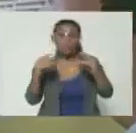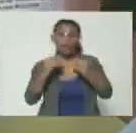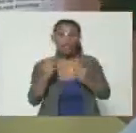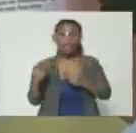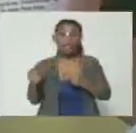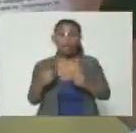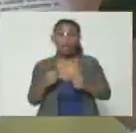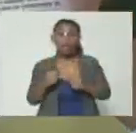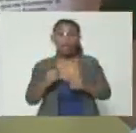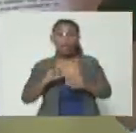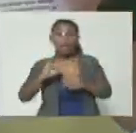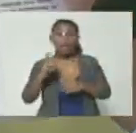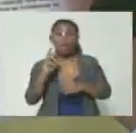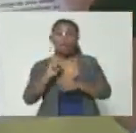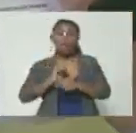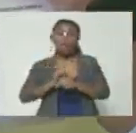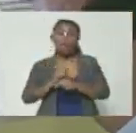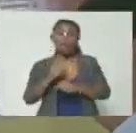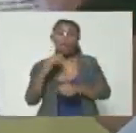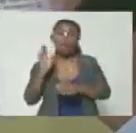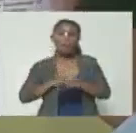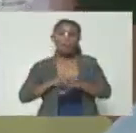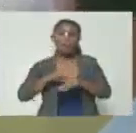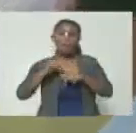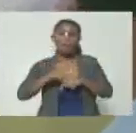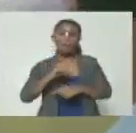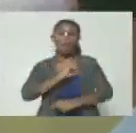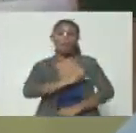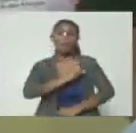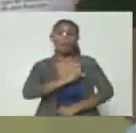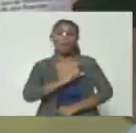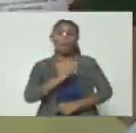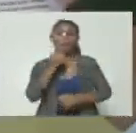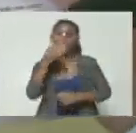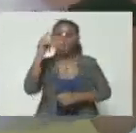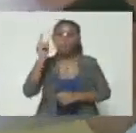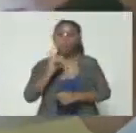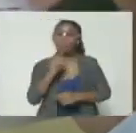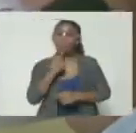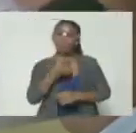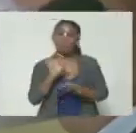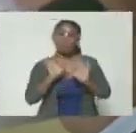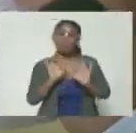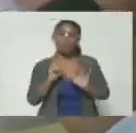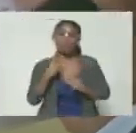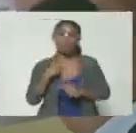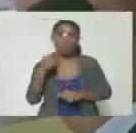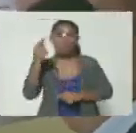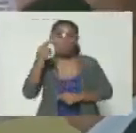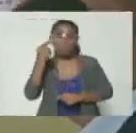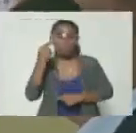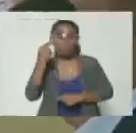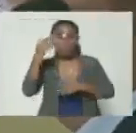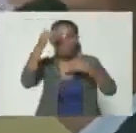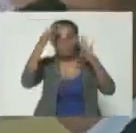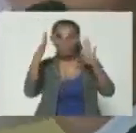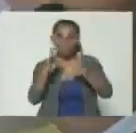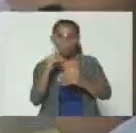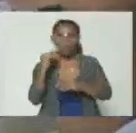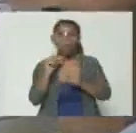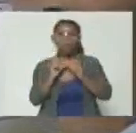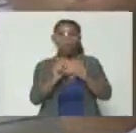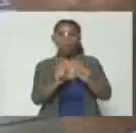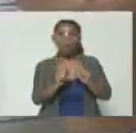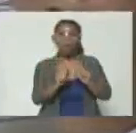sacarle el jugo a lo que va a pasar hoy en Cúcuta buen día hermano ok no me habías dicho nada ok estaré pendiente para seguir los parámetros